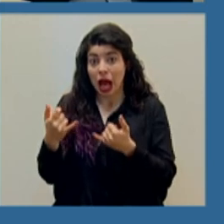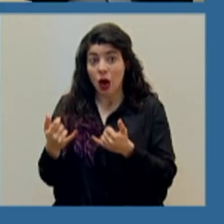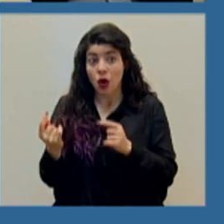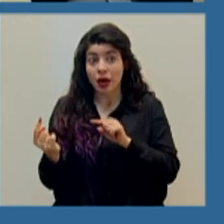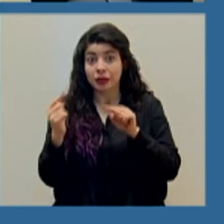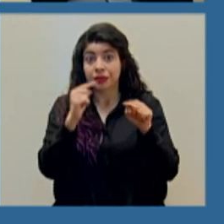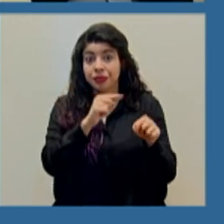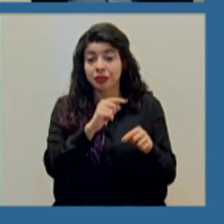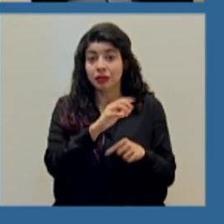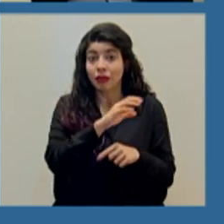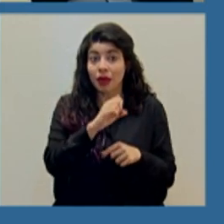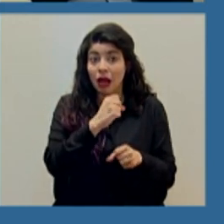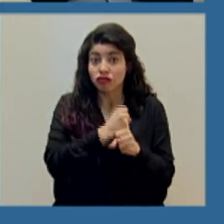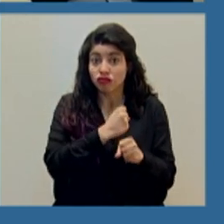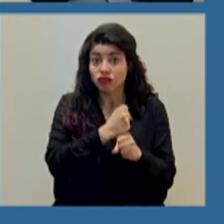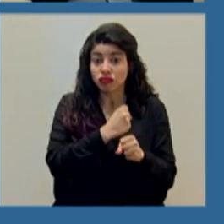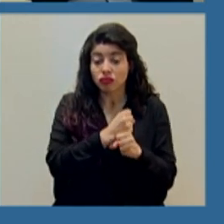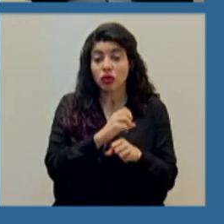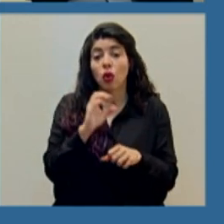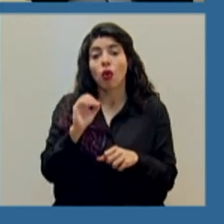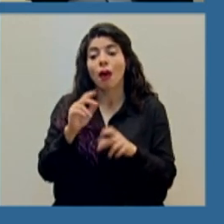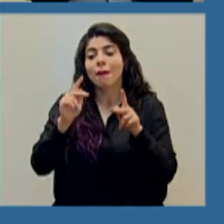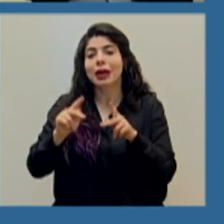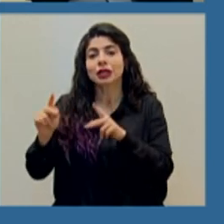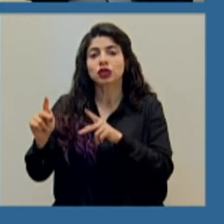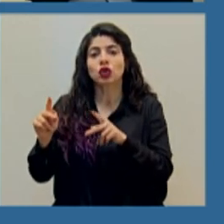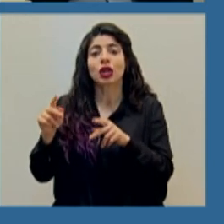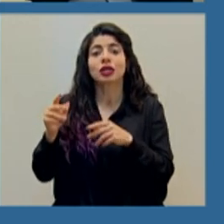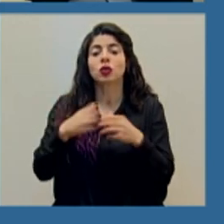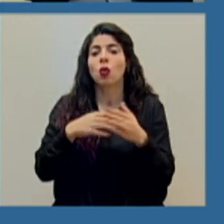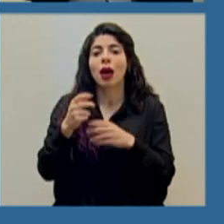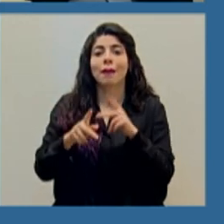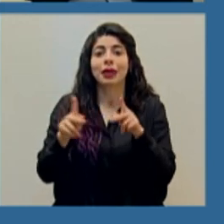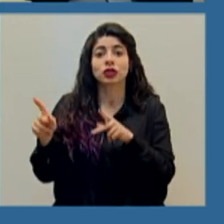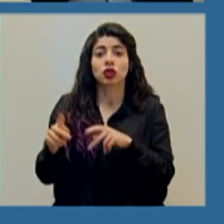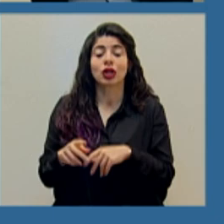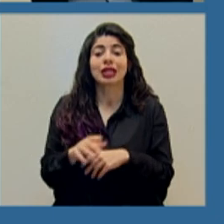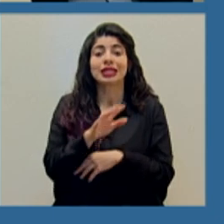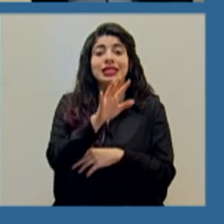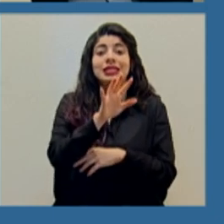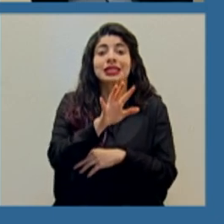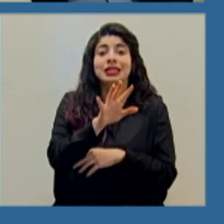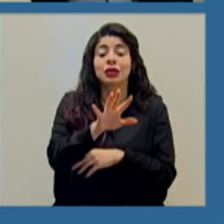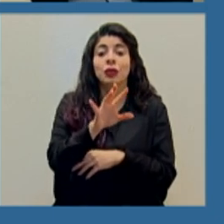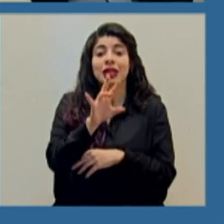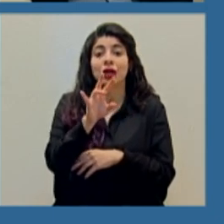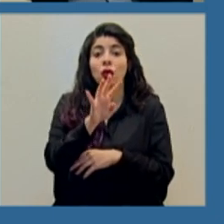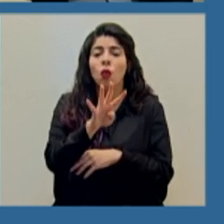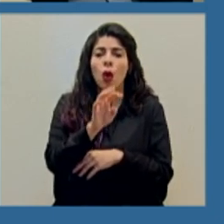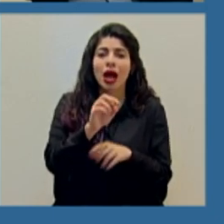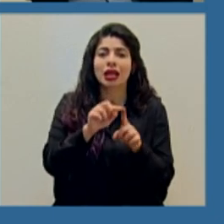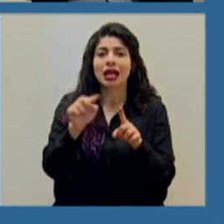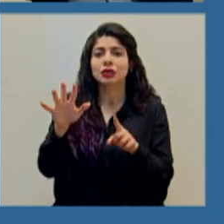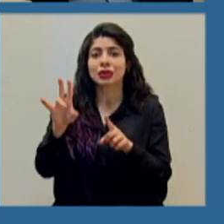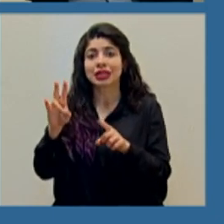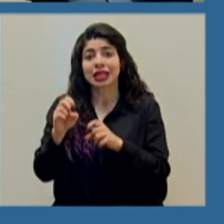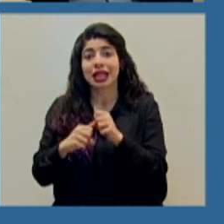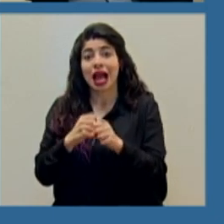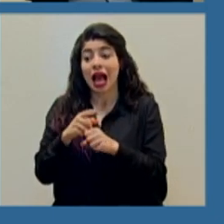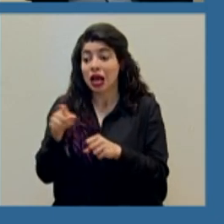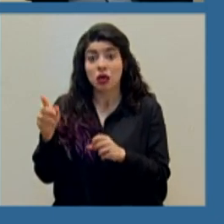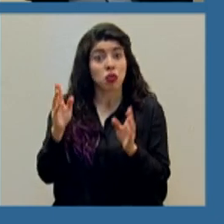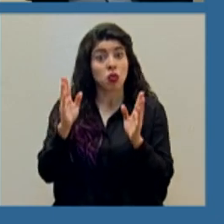social, así como toda la población entre 40 y 57 años que no tenga ninguno de los otros riesgos